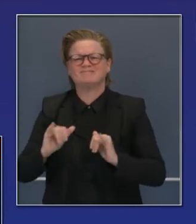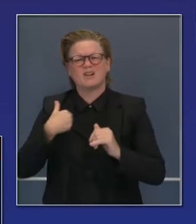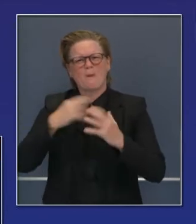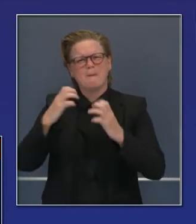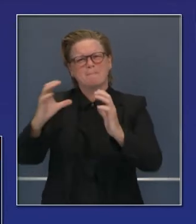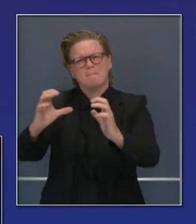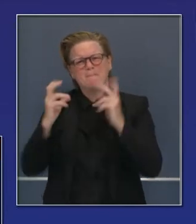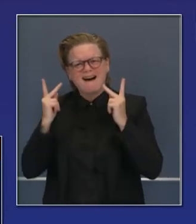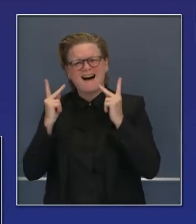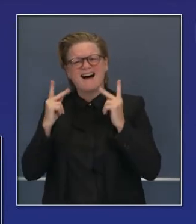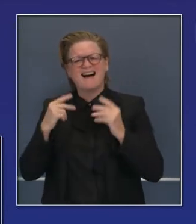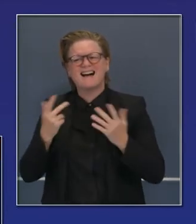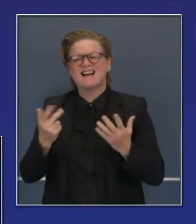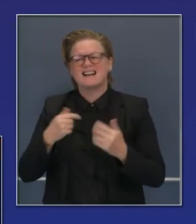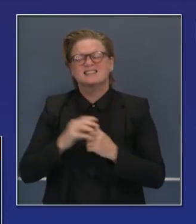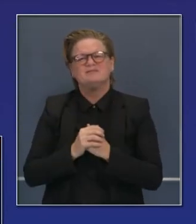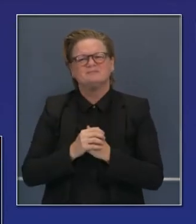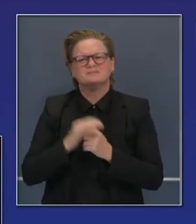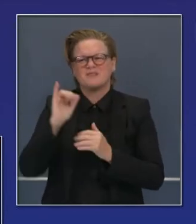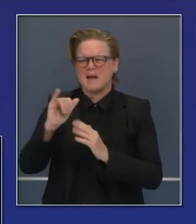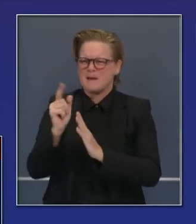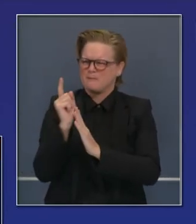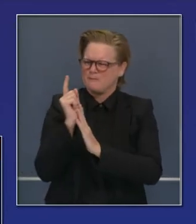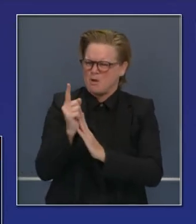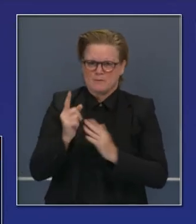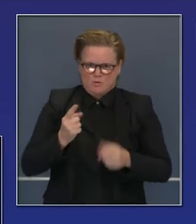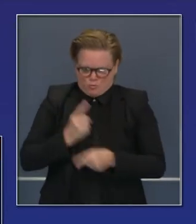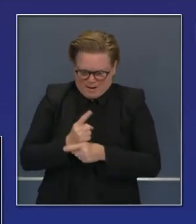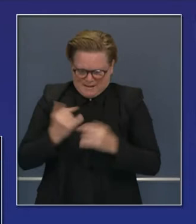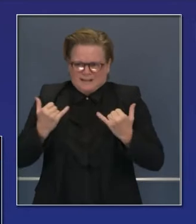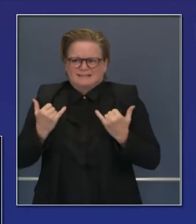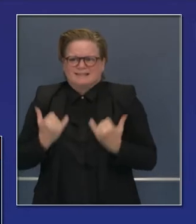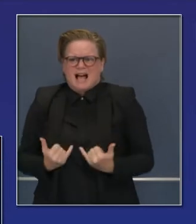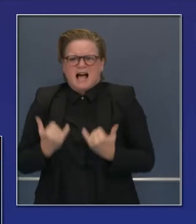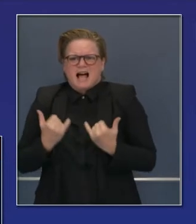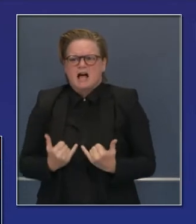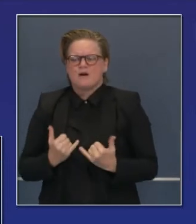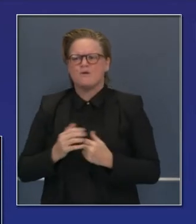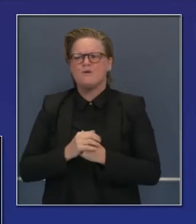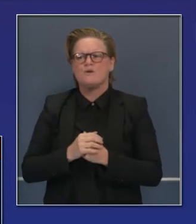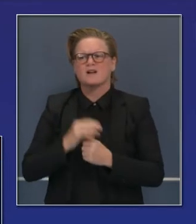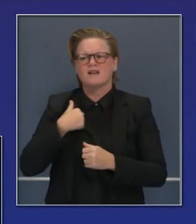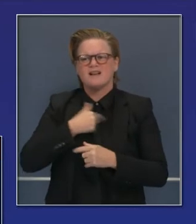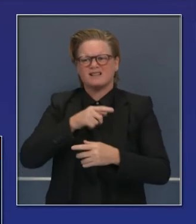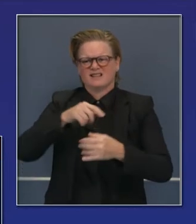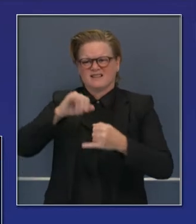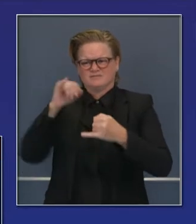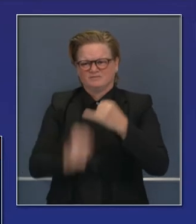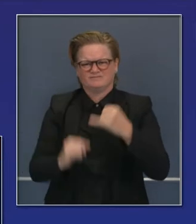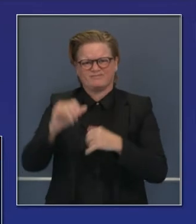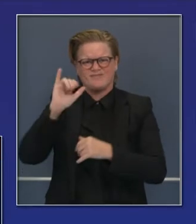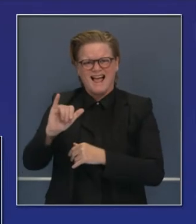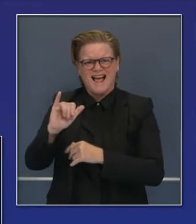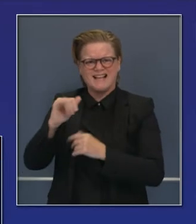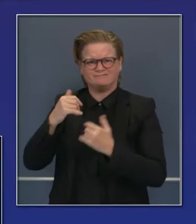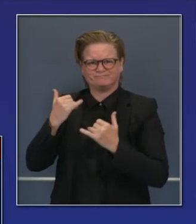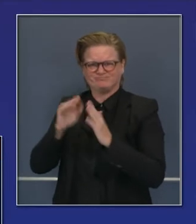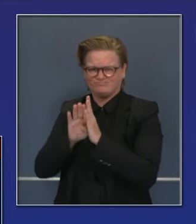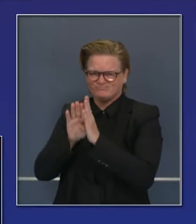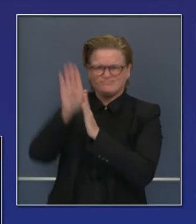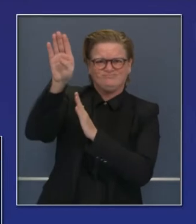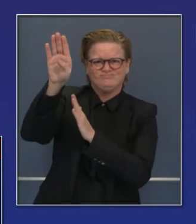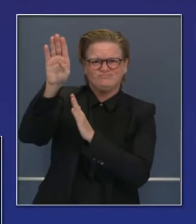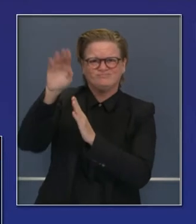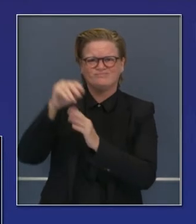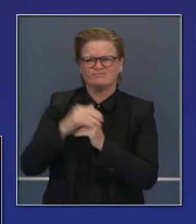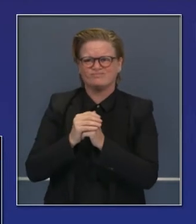capacidad. Asegurarnos de que enfrentemos este momento de la misma manera en esta tercera oleada o